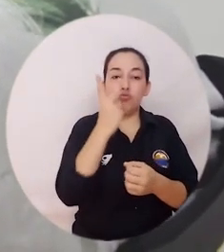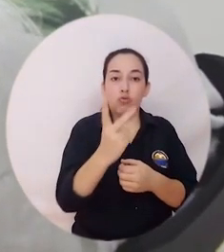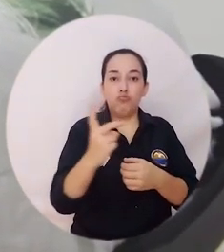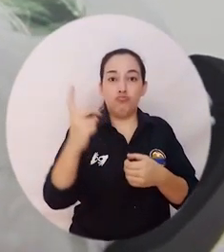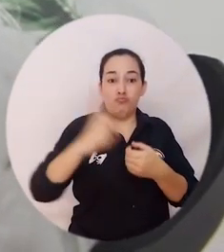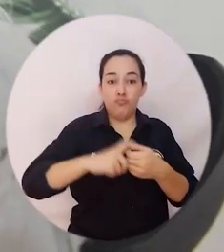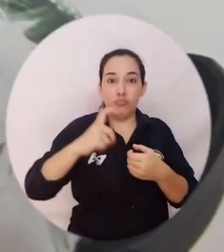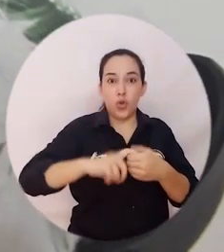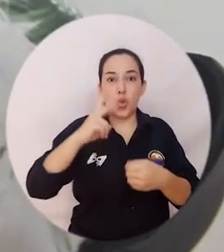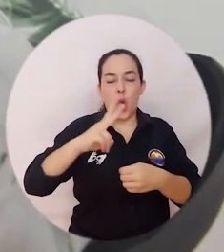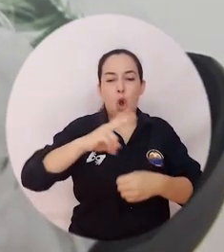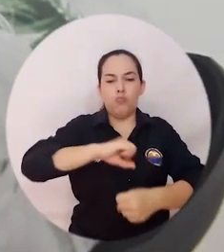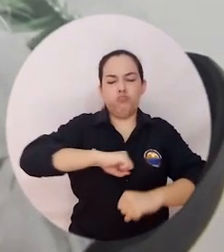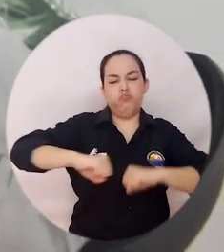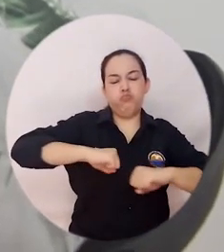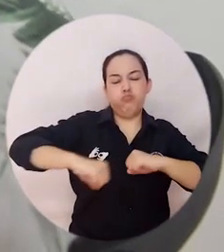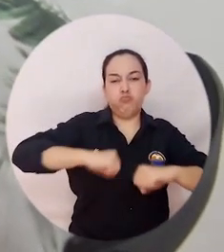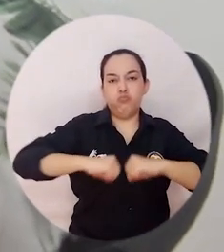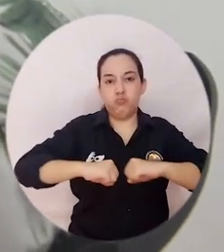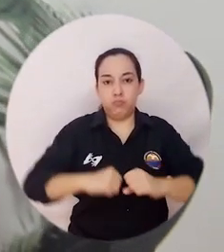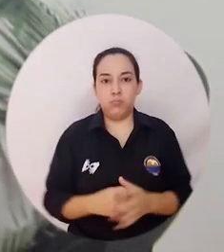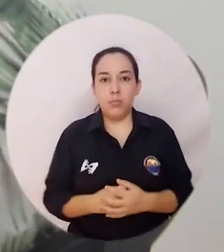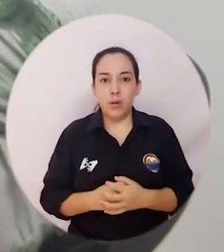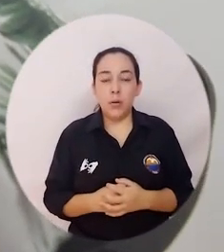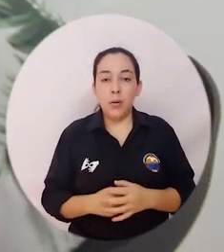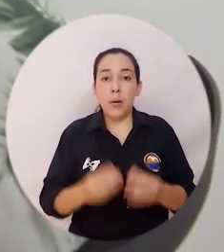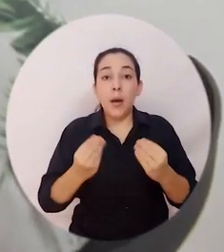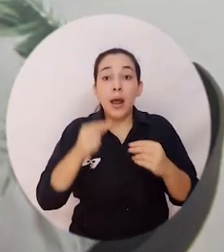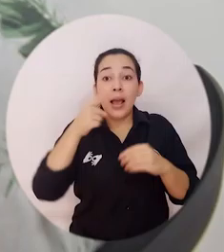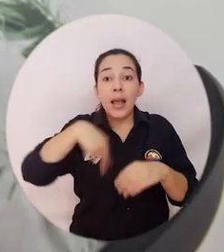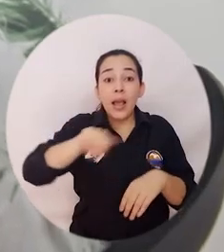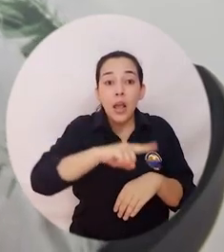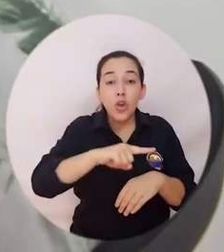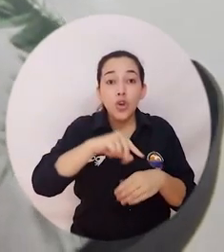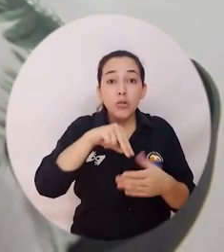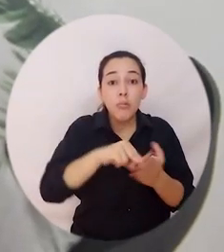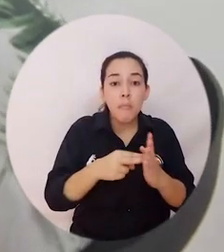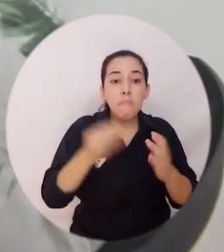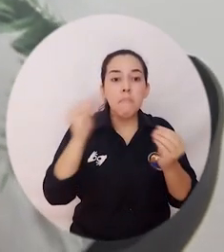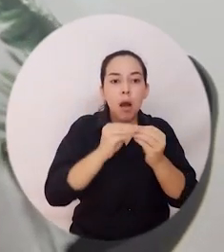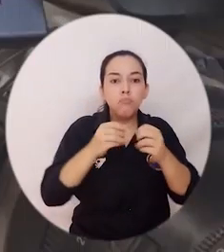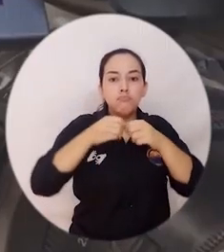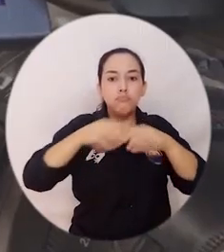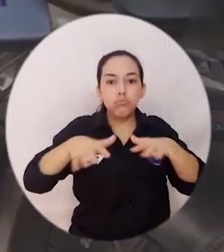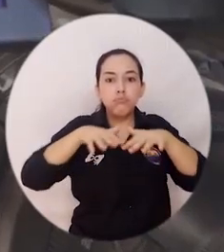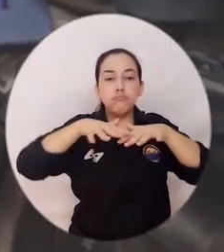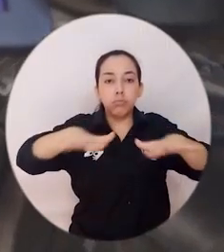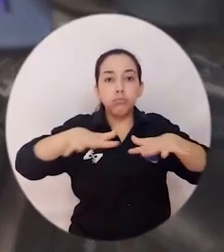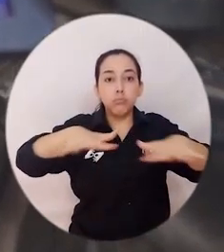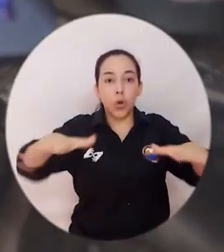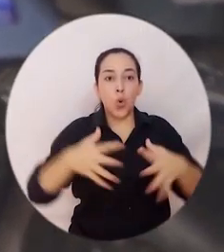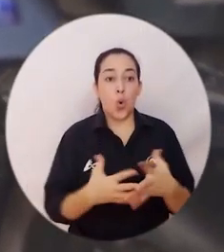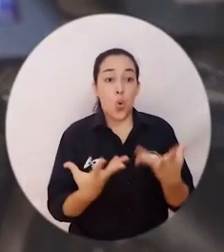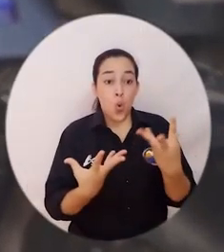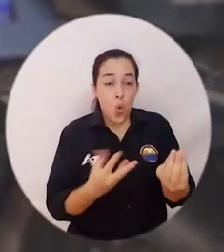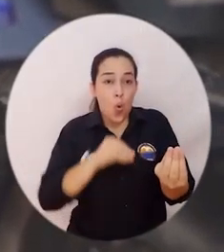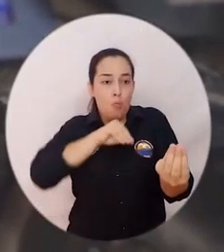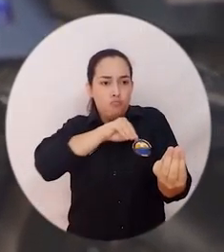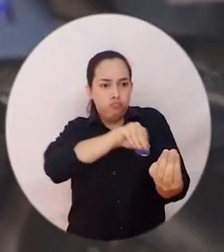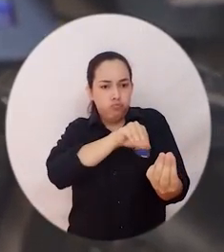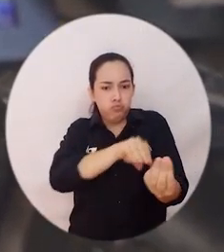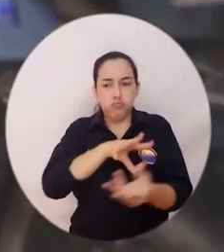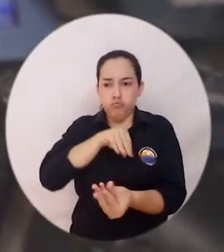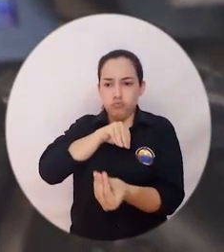cupos a dos gestores de ellos para que estos a su vez sean multiplicadores, es decir, le vamos a dar cupos de formación